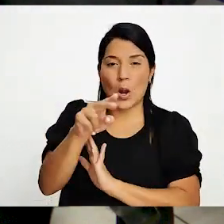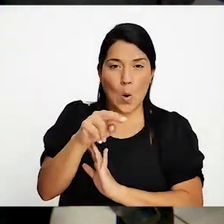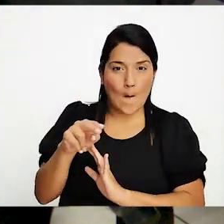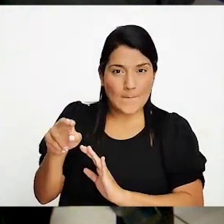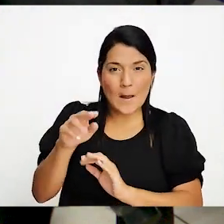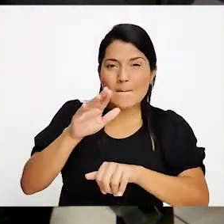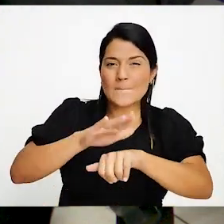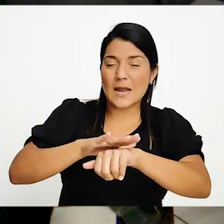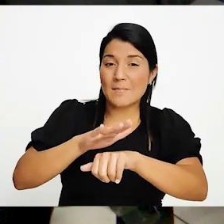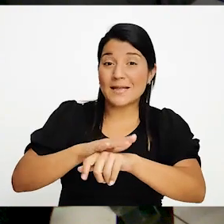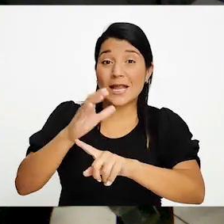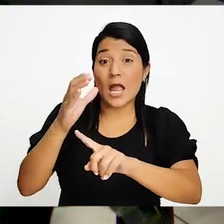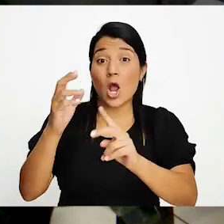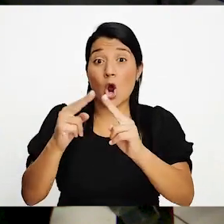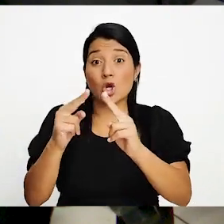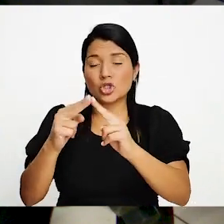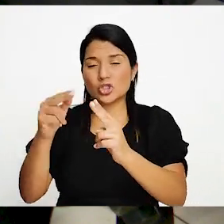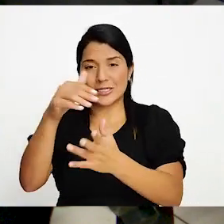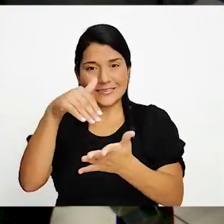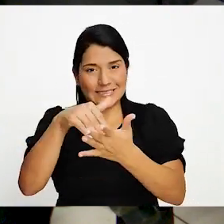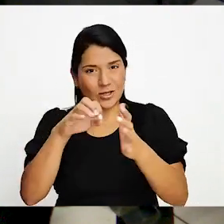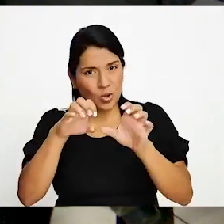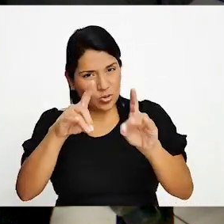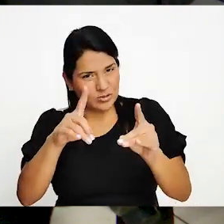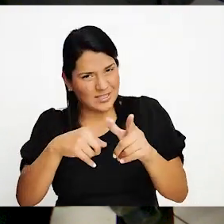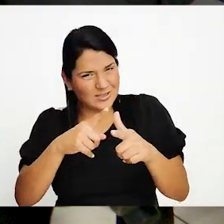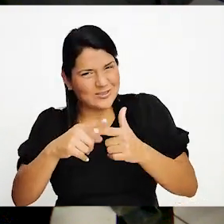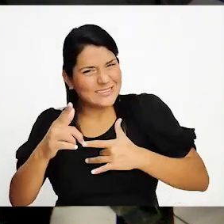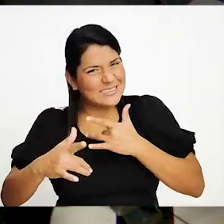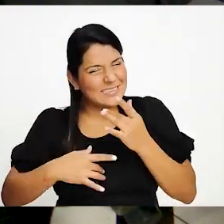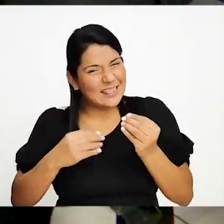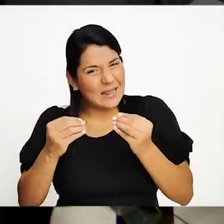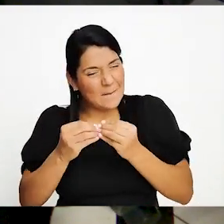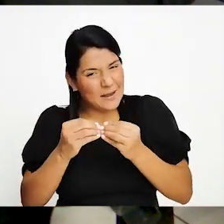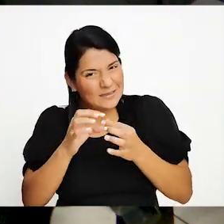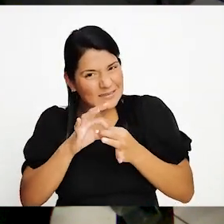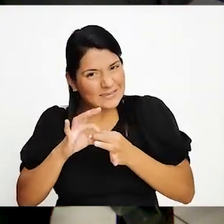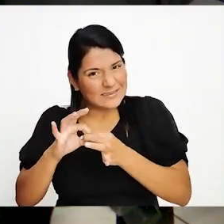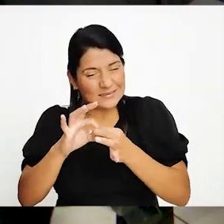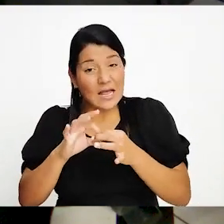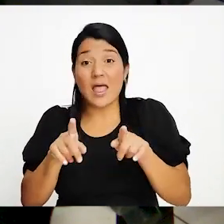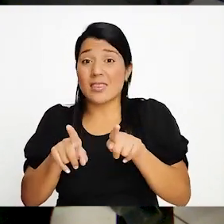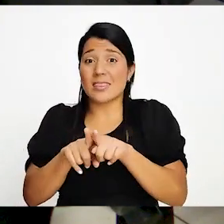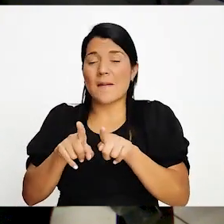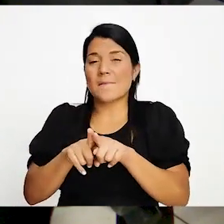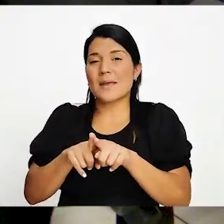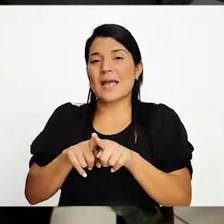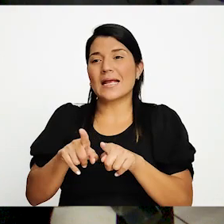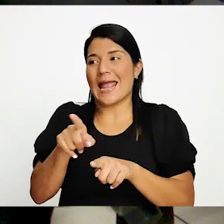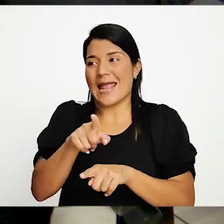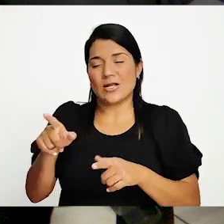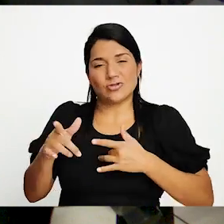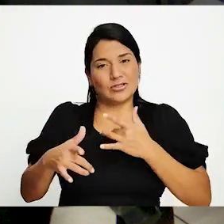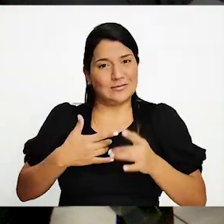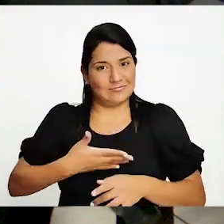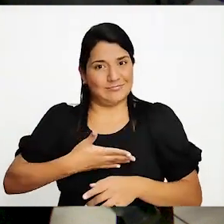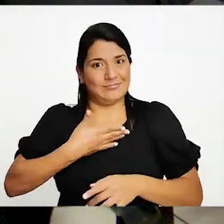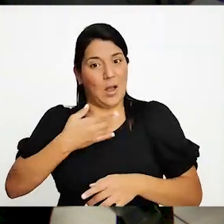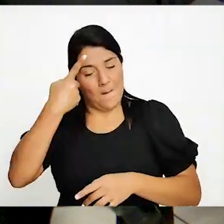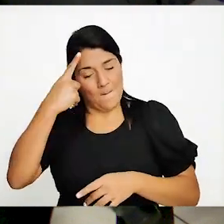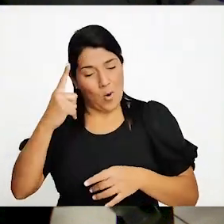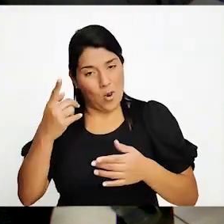conocer el centro educativo. Se siente ese acercamiento y también el orgullo que tienen ellos en exhibir el reconocimiento. Entonces,